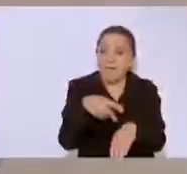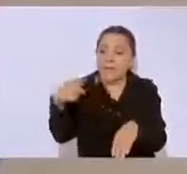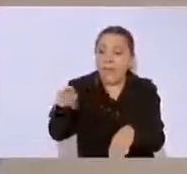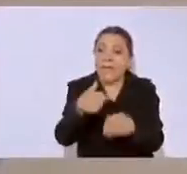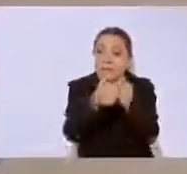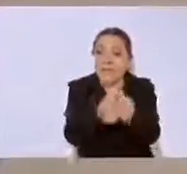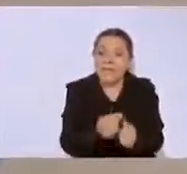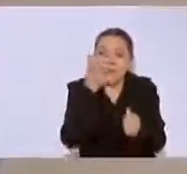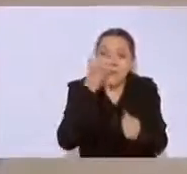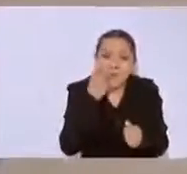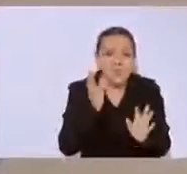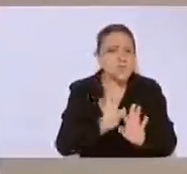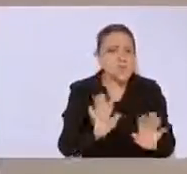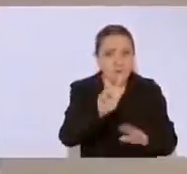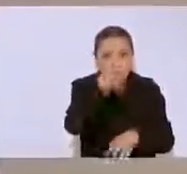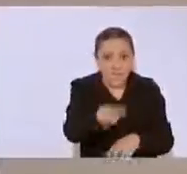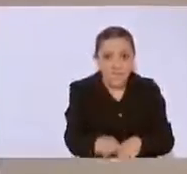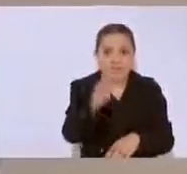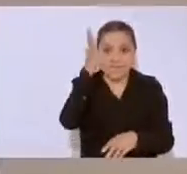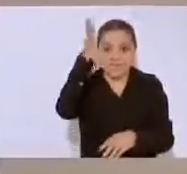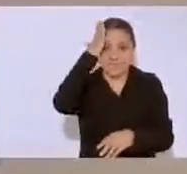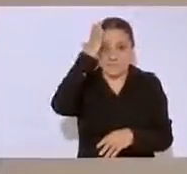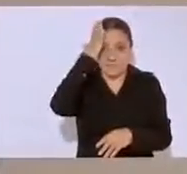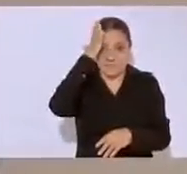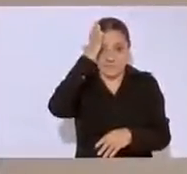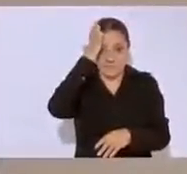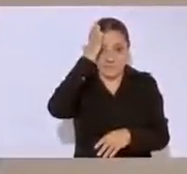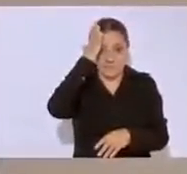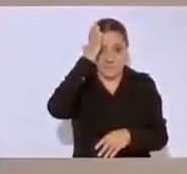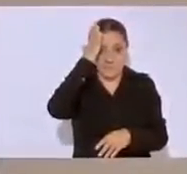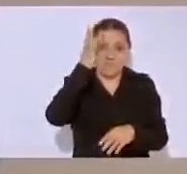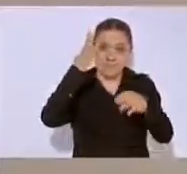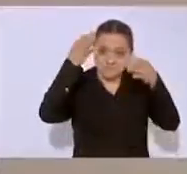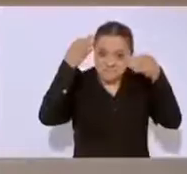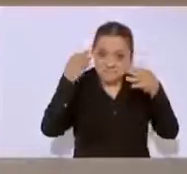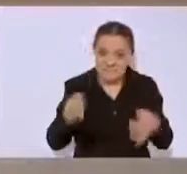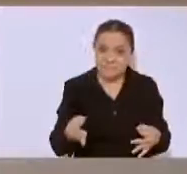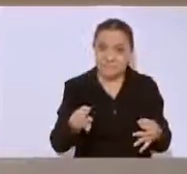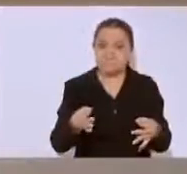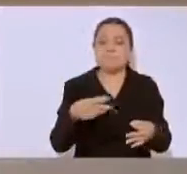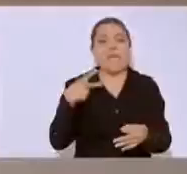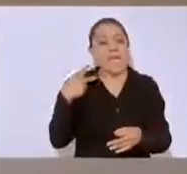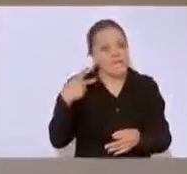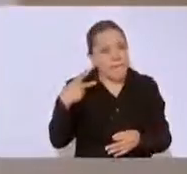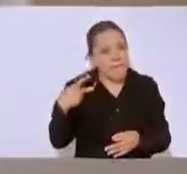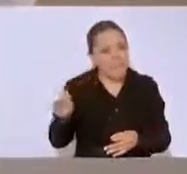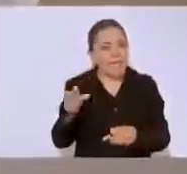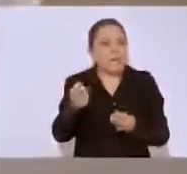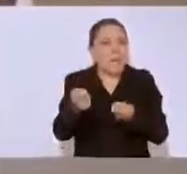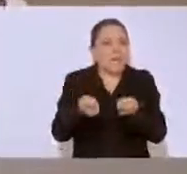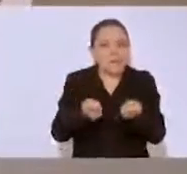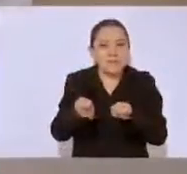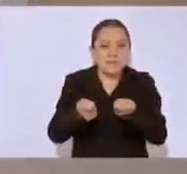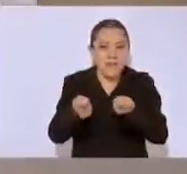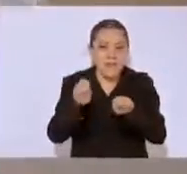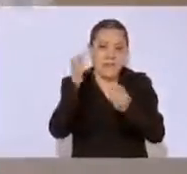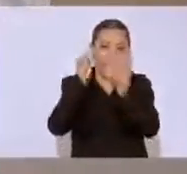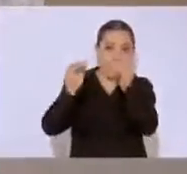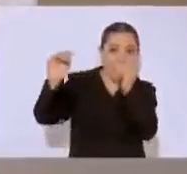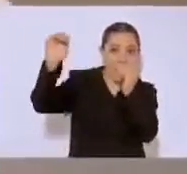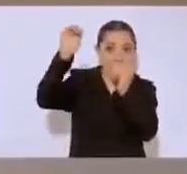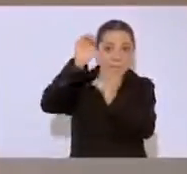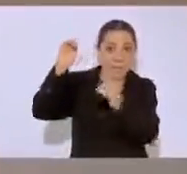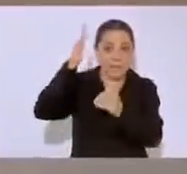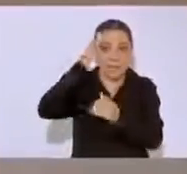Sino que se queden los meros, meros, los de arriba, los que